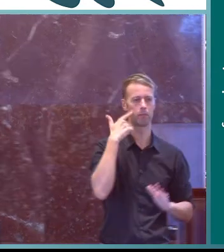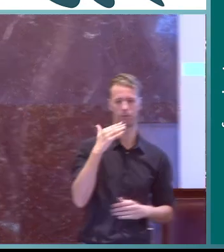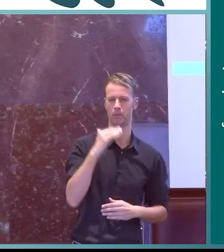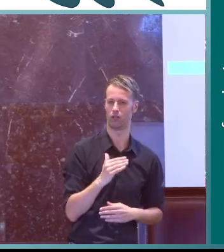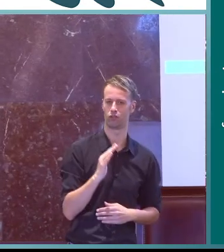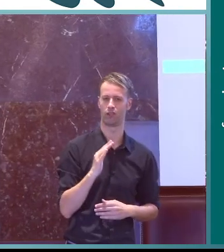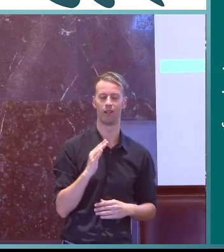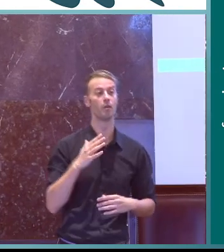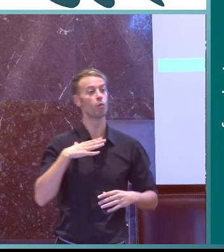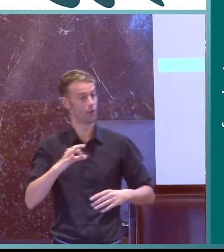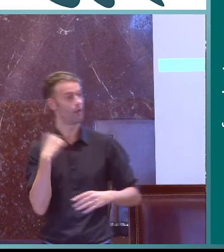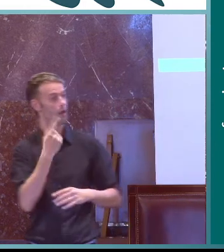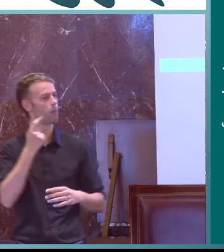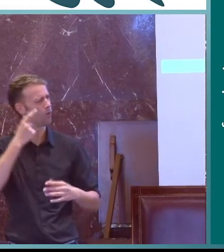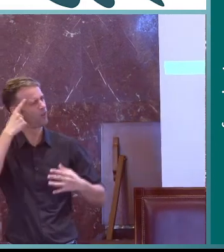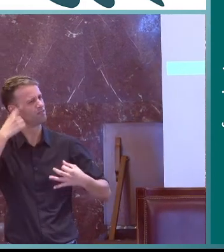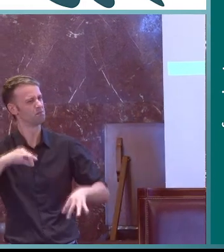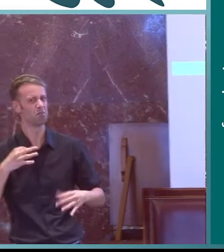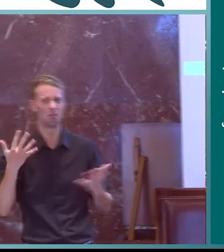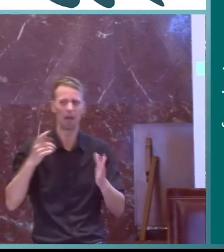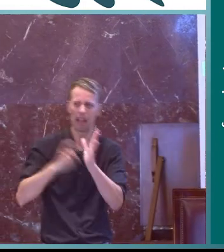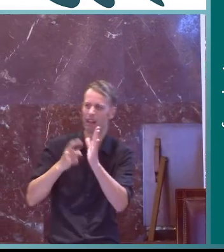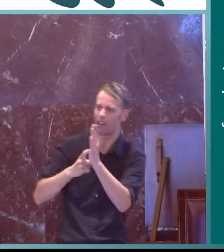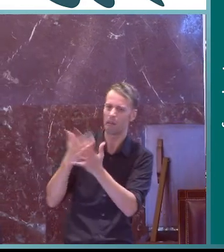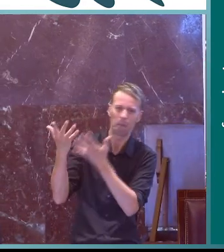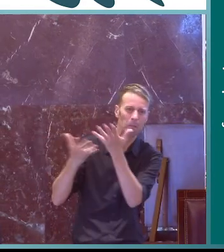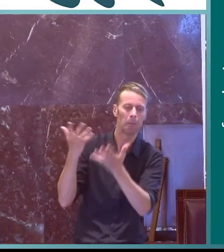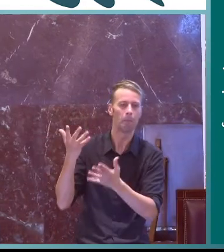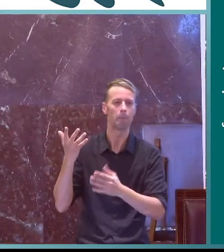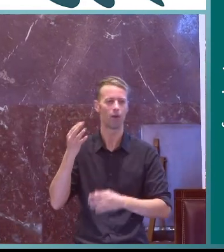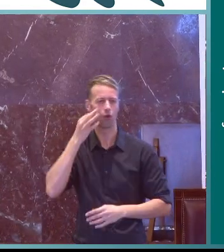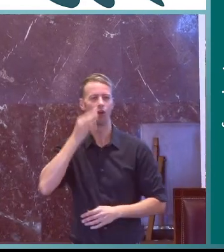hubiese hubiese conseguido la aprobación de la ley de lengua de signos hubiese sido totalmente distinto